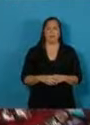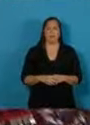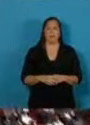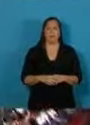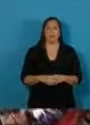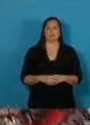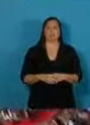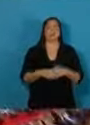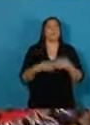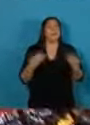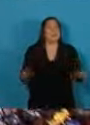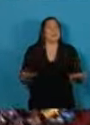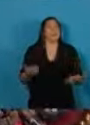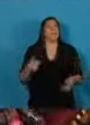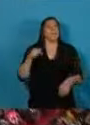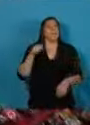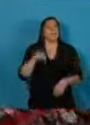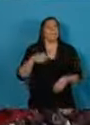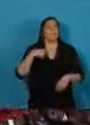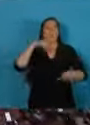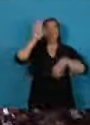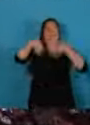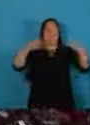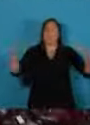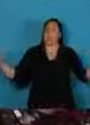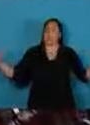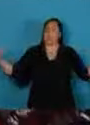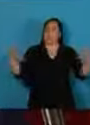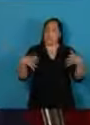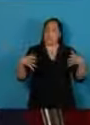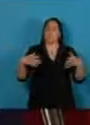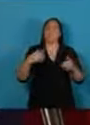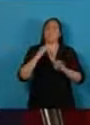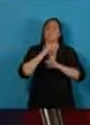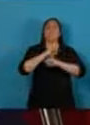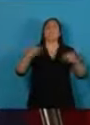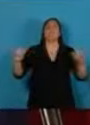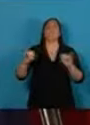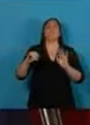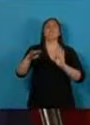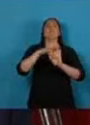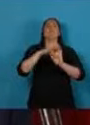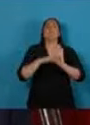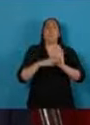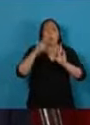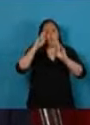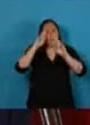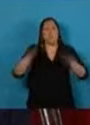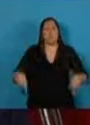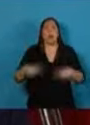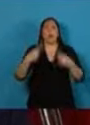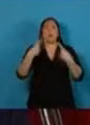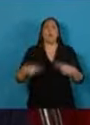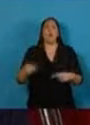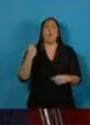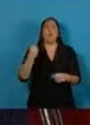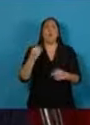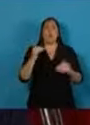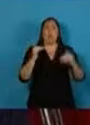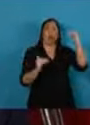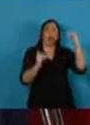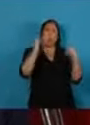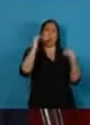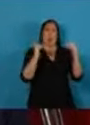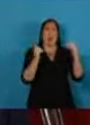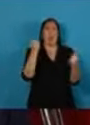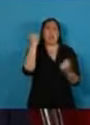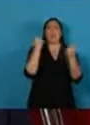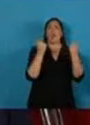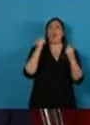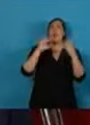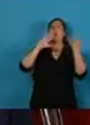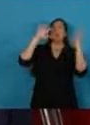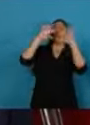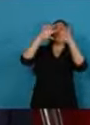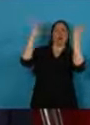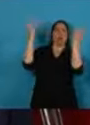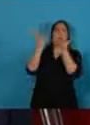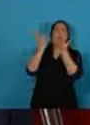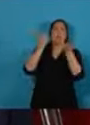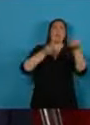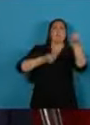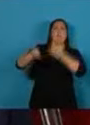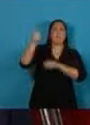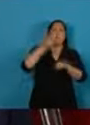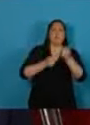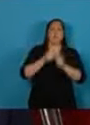Estaremos planteando en esa convocatoria una serie de medidas para establecer los indispensables equilibrios macroeconómicos, sociales y